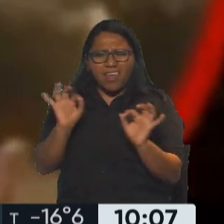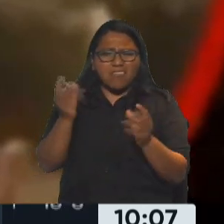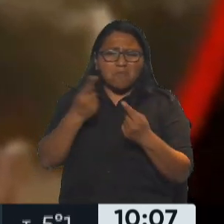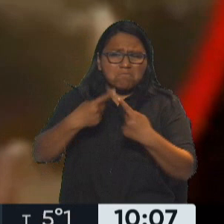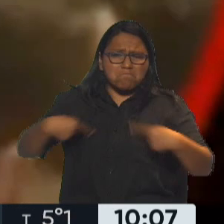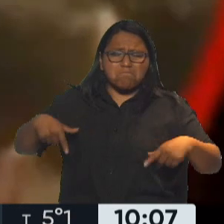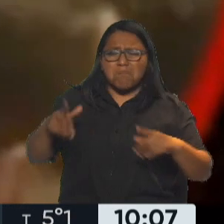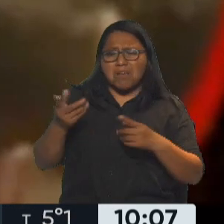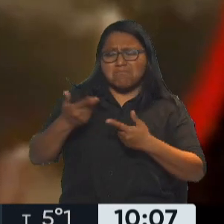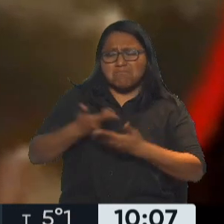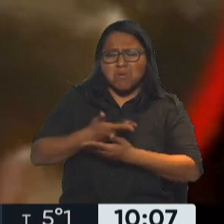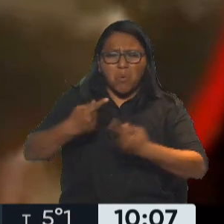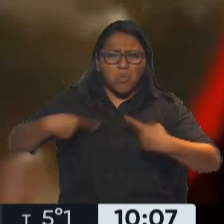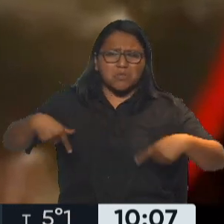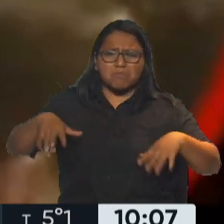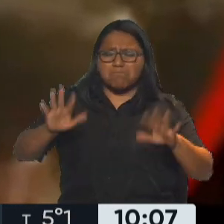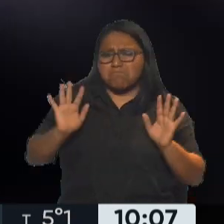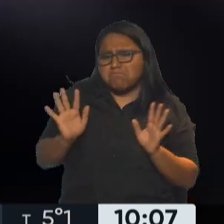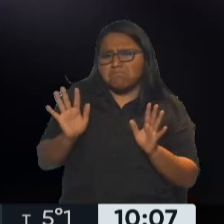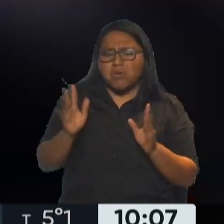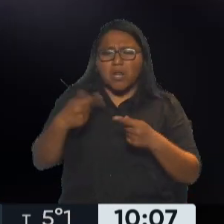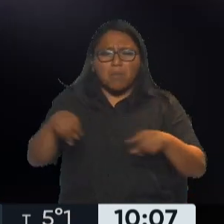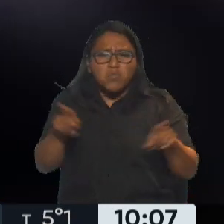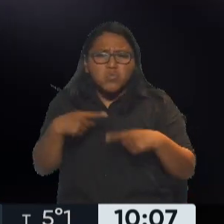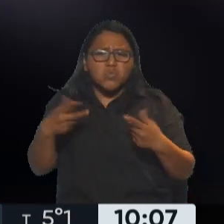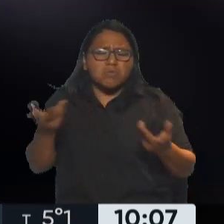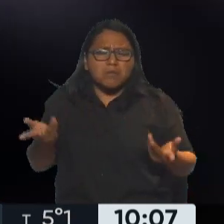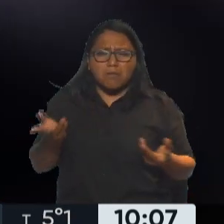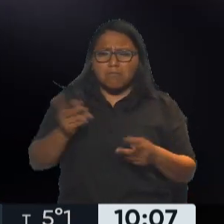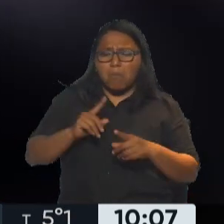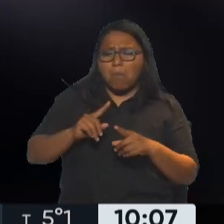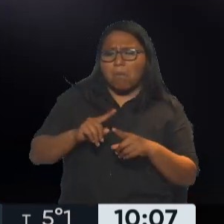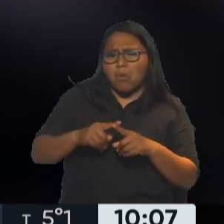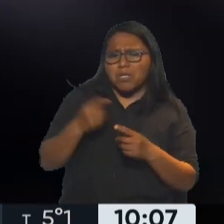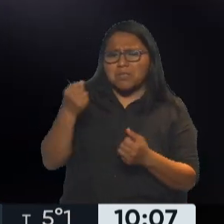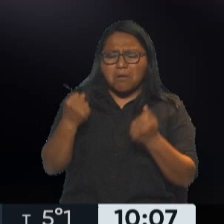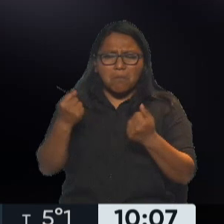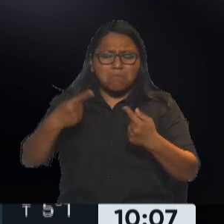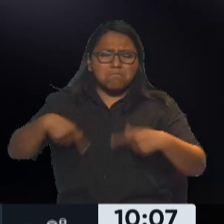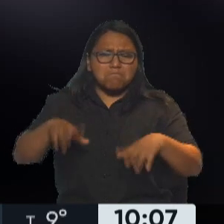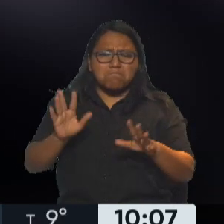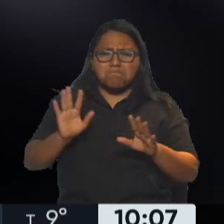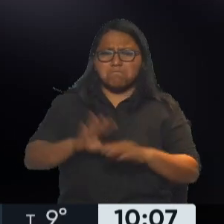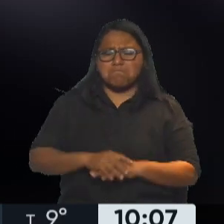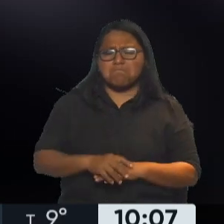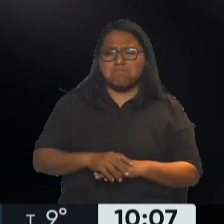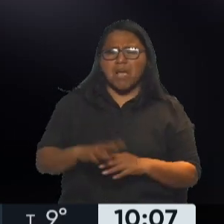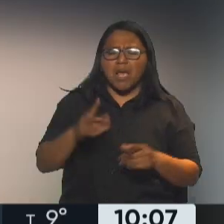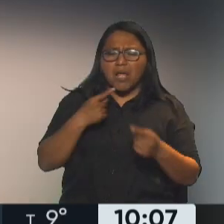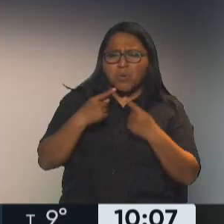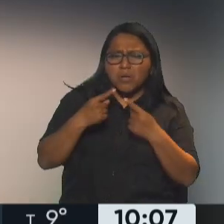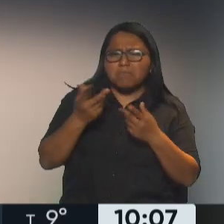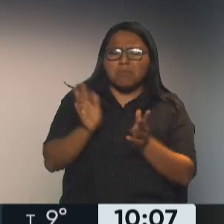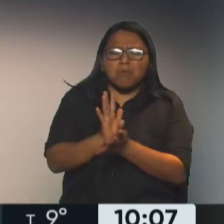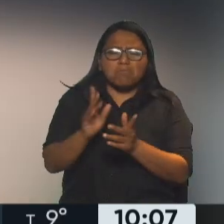posteos que están más relacionados con otras cuestiones, más con la música. O con políticas económicas, ¿no? Y de golpe es el